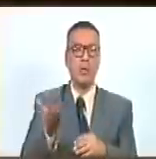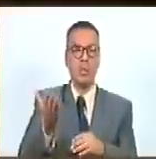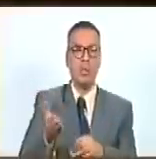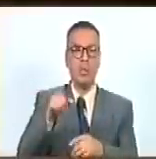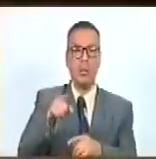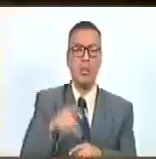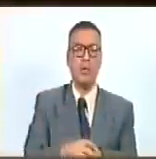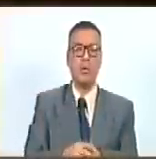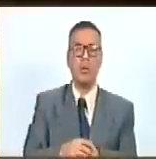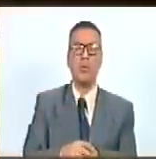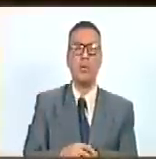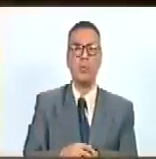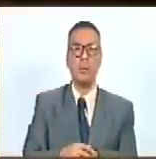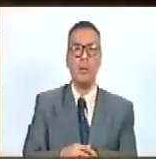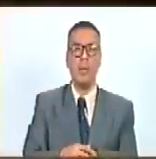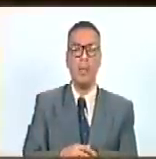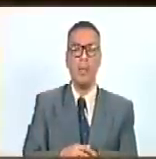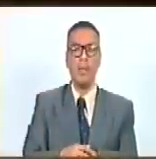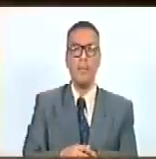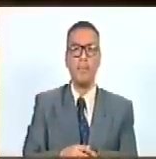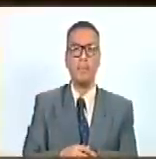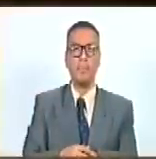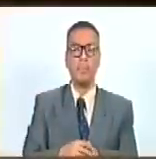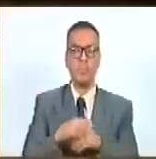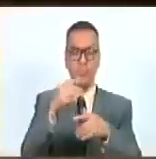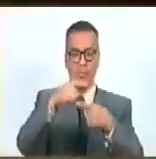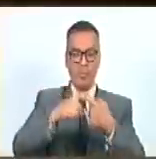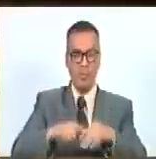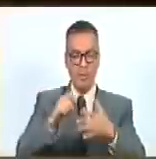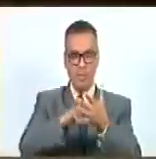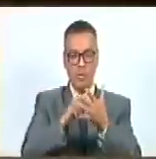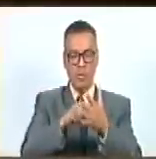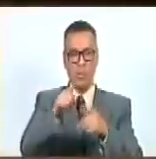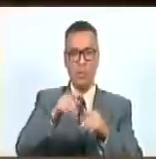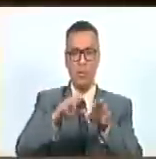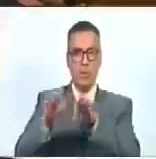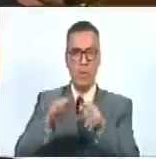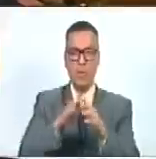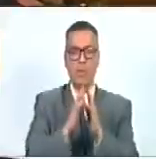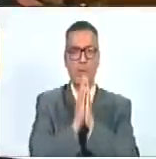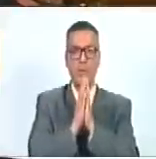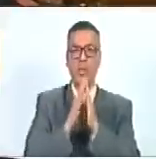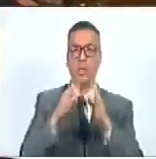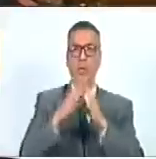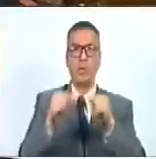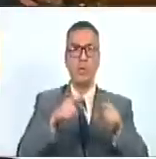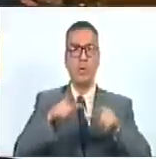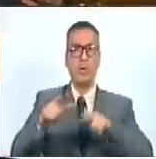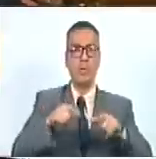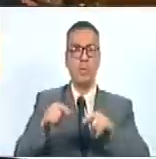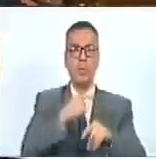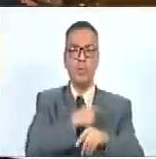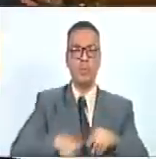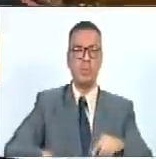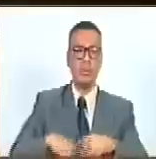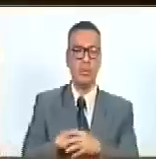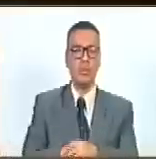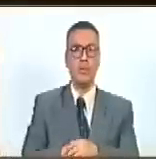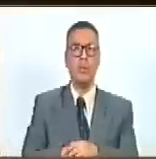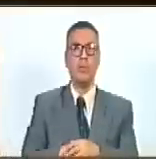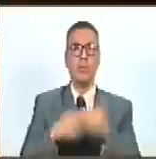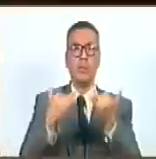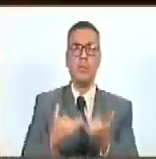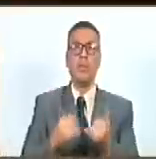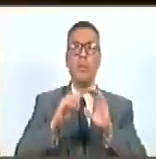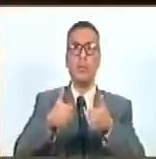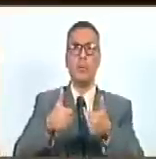geoestratégica. Siguiente punto de la cuenta, ciudadana secretaria. Esto es la cuenta, ciudadano presidente. Bien, vamos a